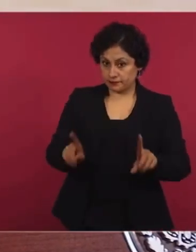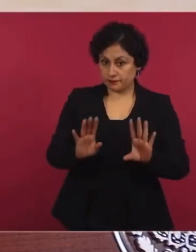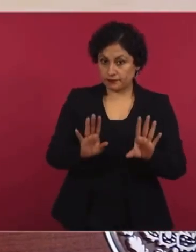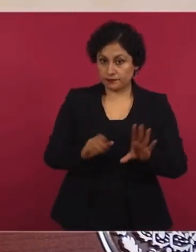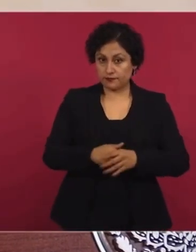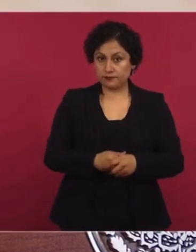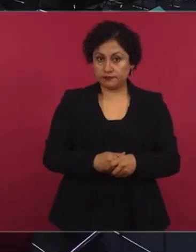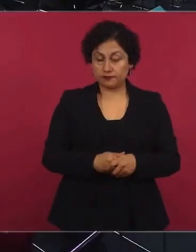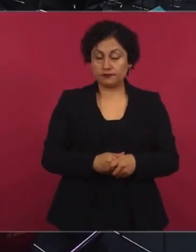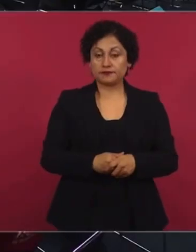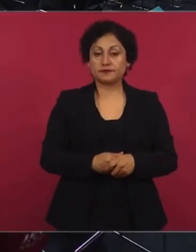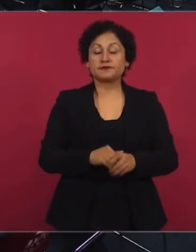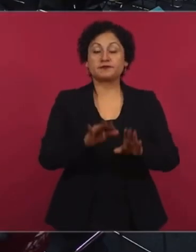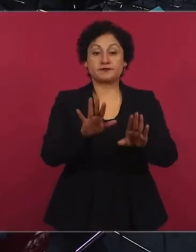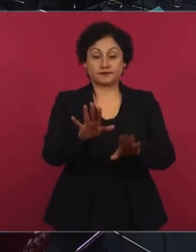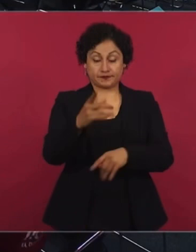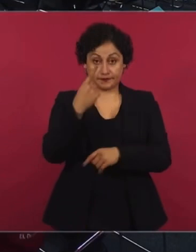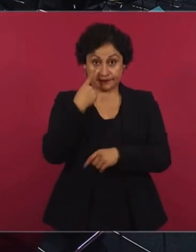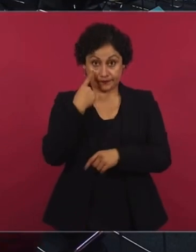Calderón convirtió